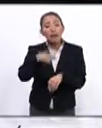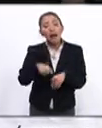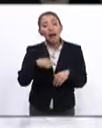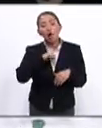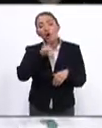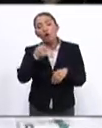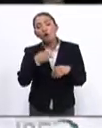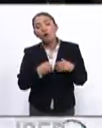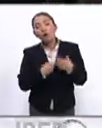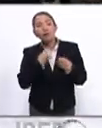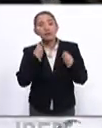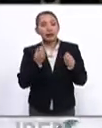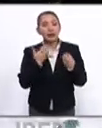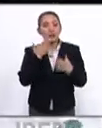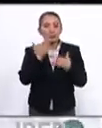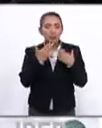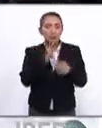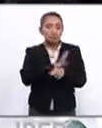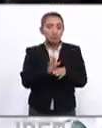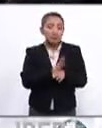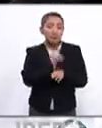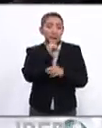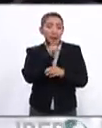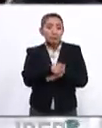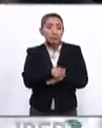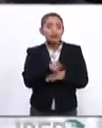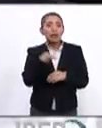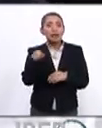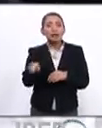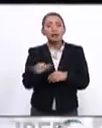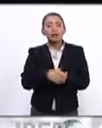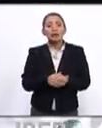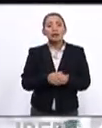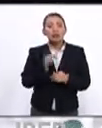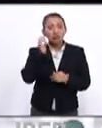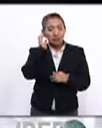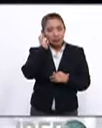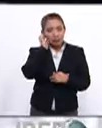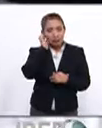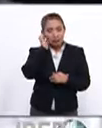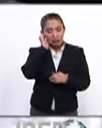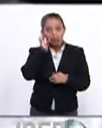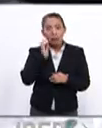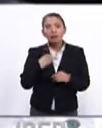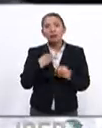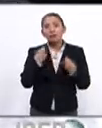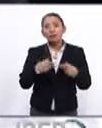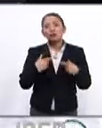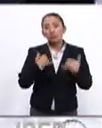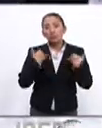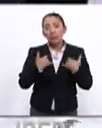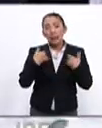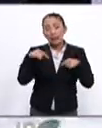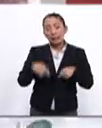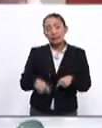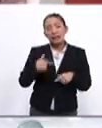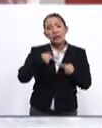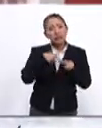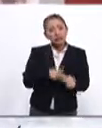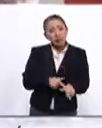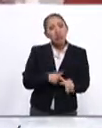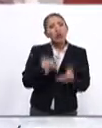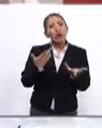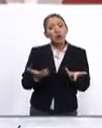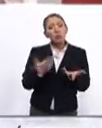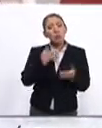darle un mejor bienestar y por supuesto ese mensaje también a muchísimos jóvenes que están aquí que continúen